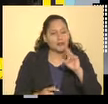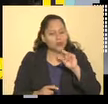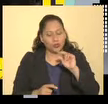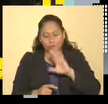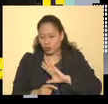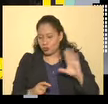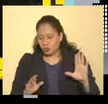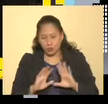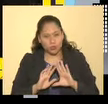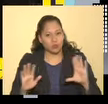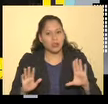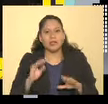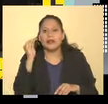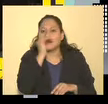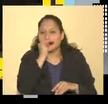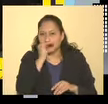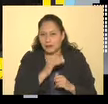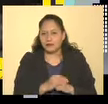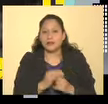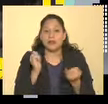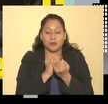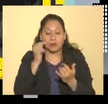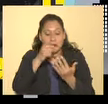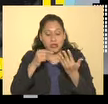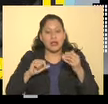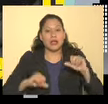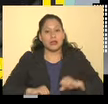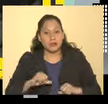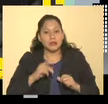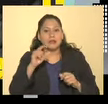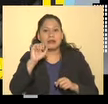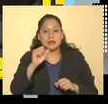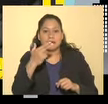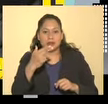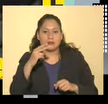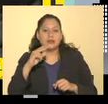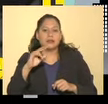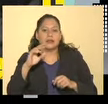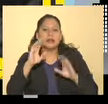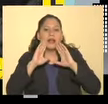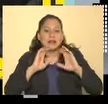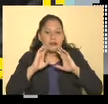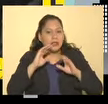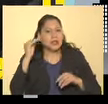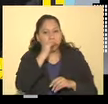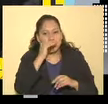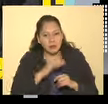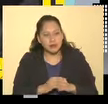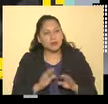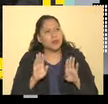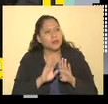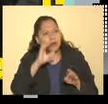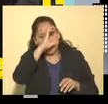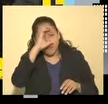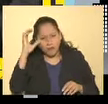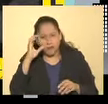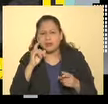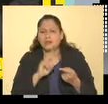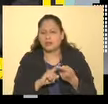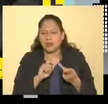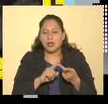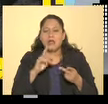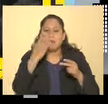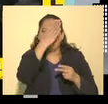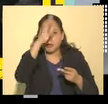no, no, para nada. No, no, no, es gratuito. Y todas las actividades que hace la Secretaría de Hacienda son gratuitas. La galería. La biblioteca Lerdo de